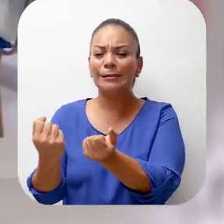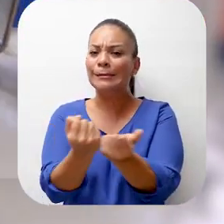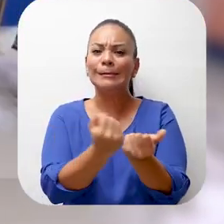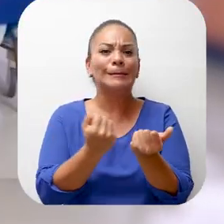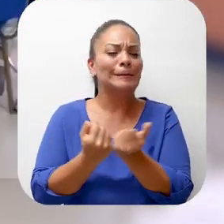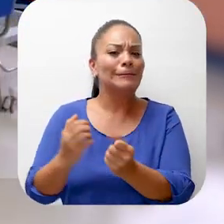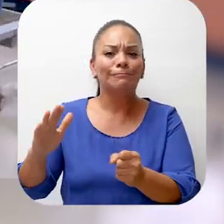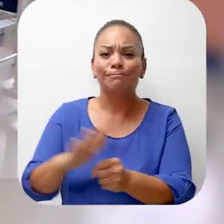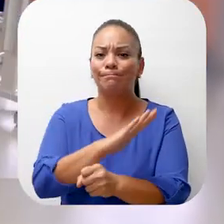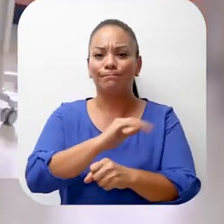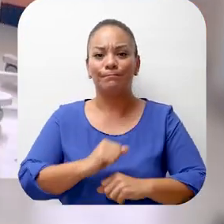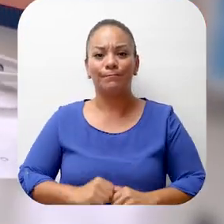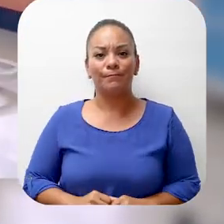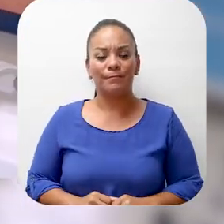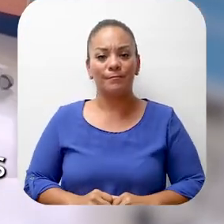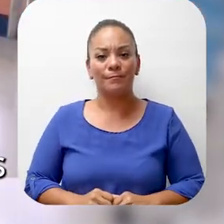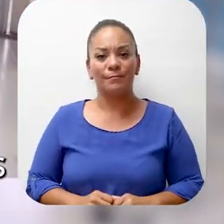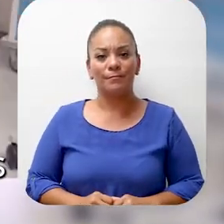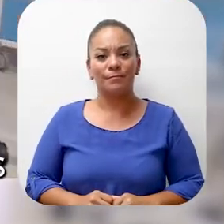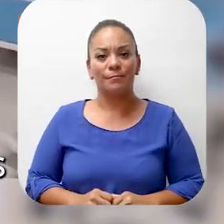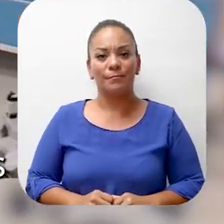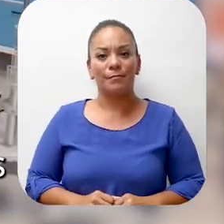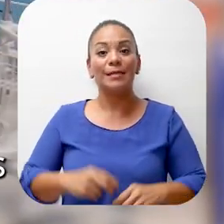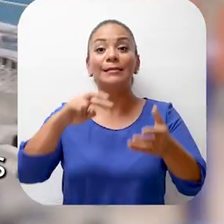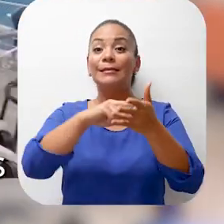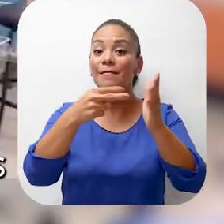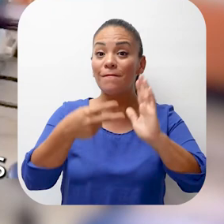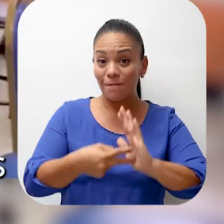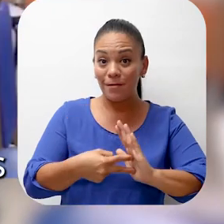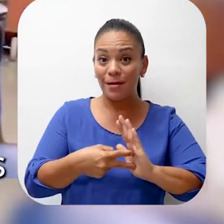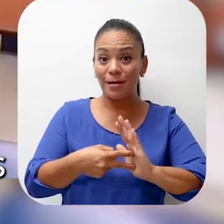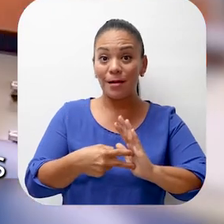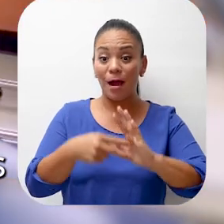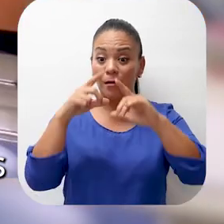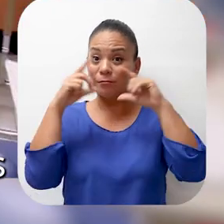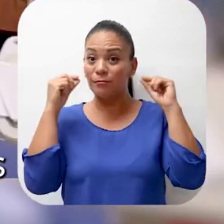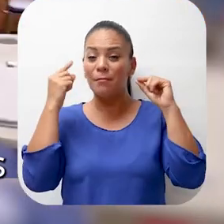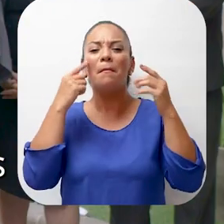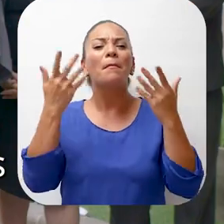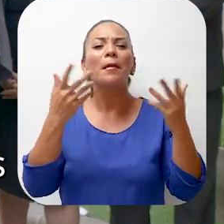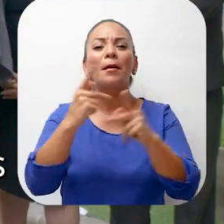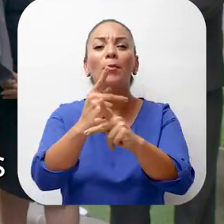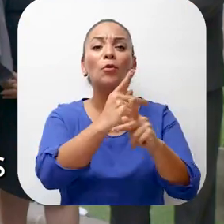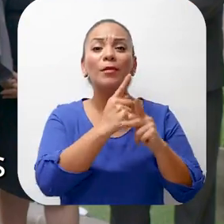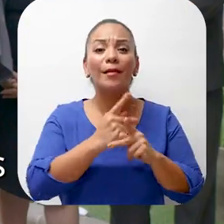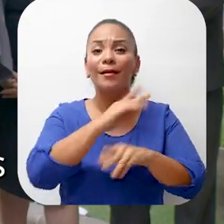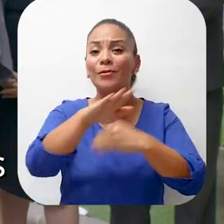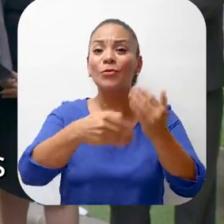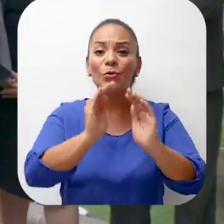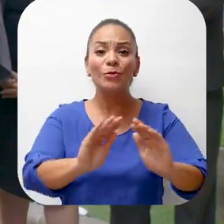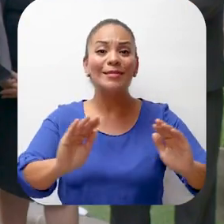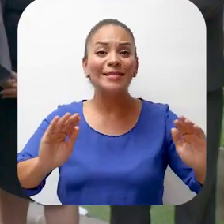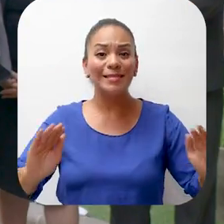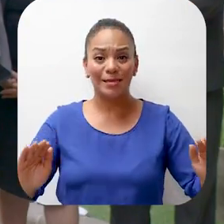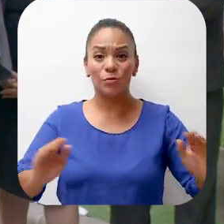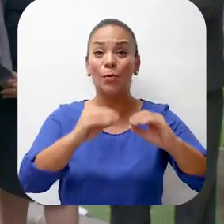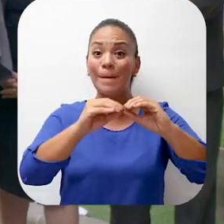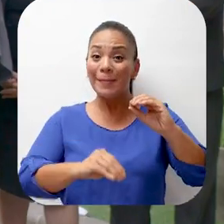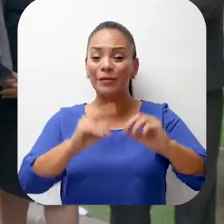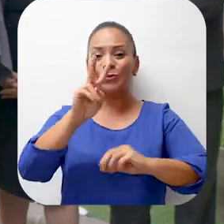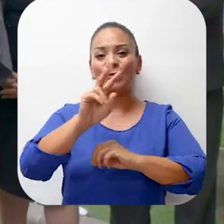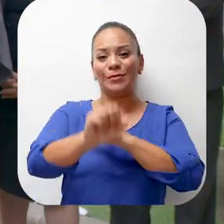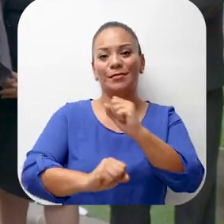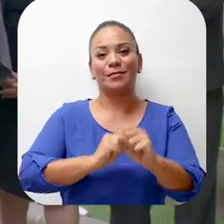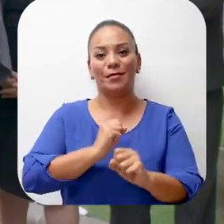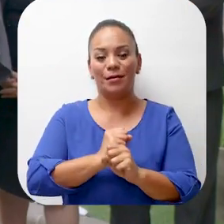están saturados. Esto se trata de proteger a esos chiquitos y chiquitos